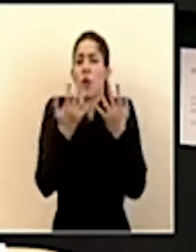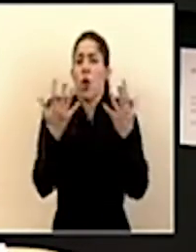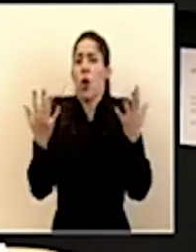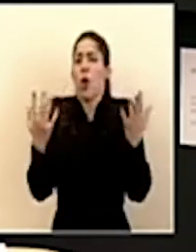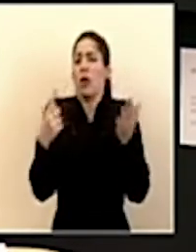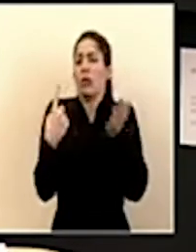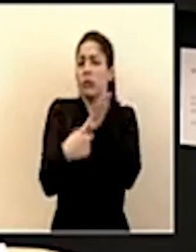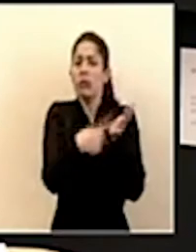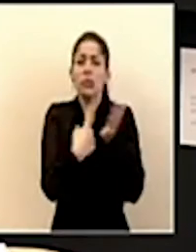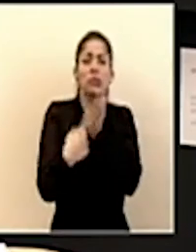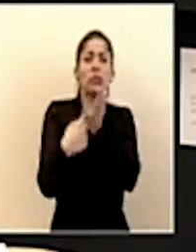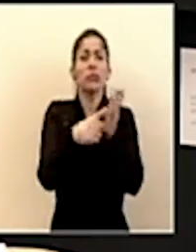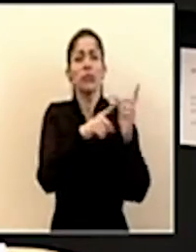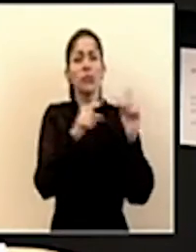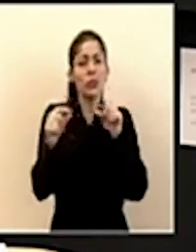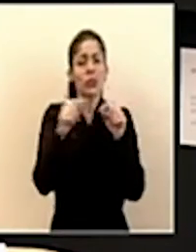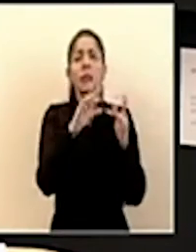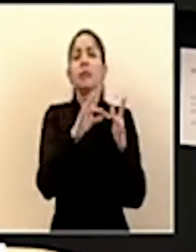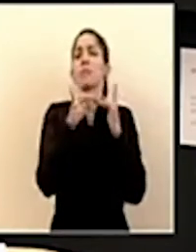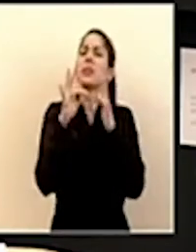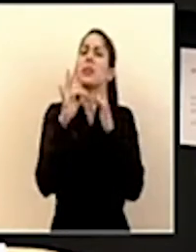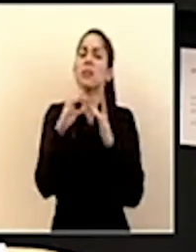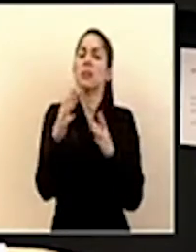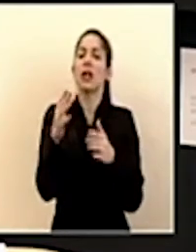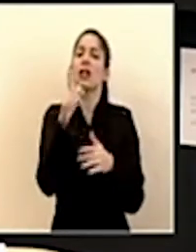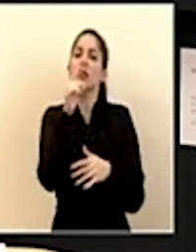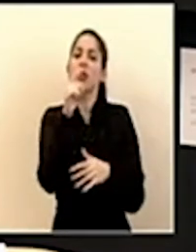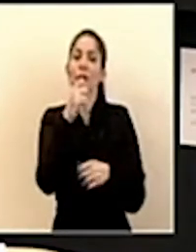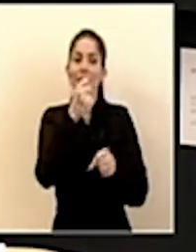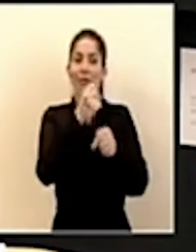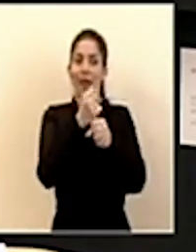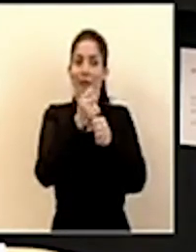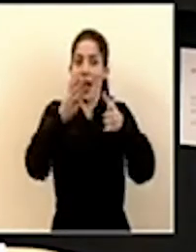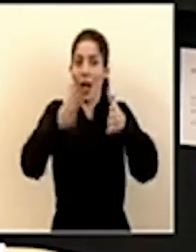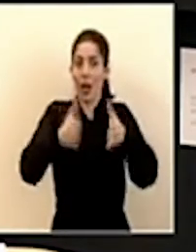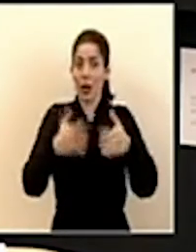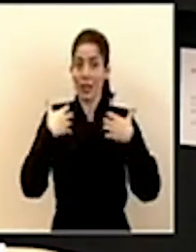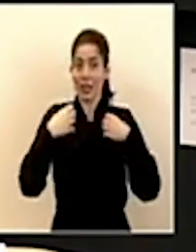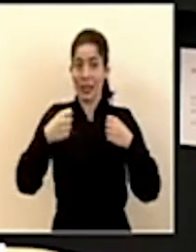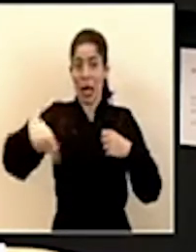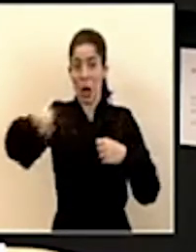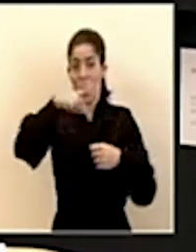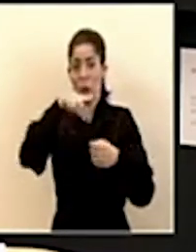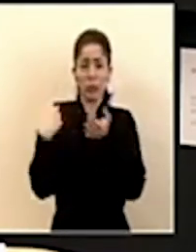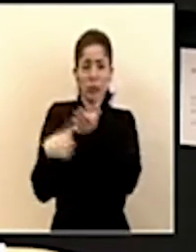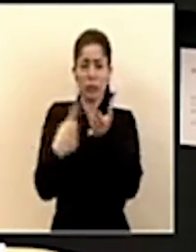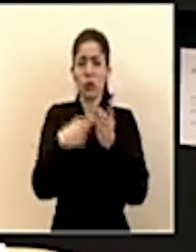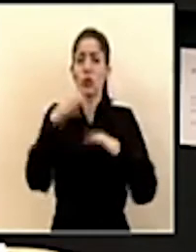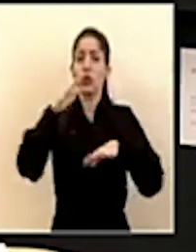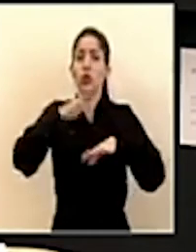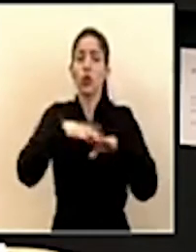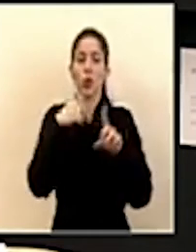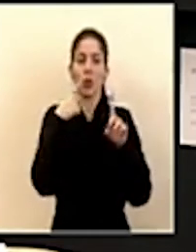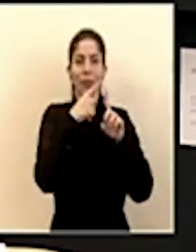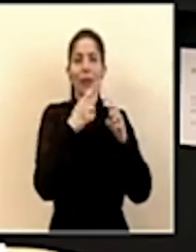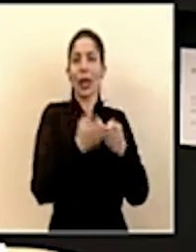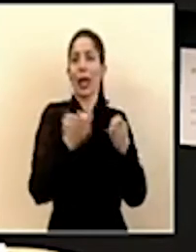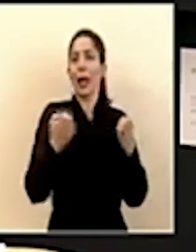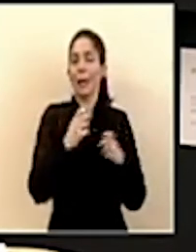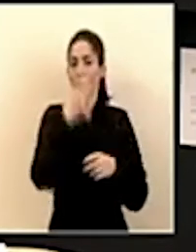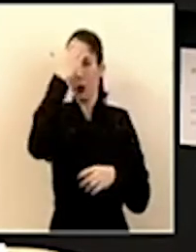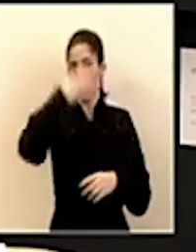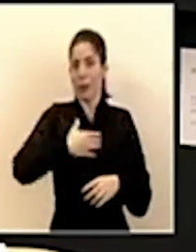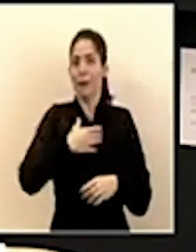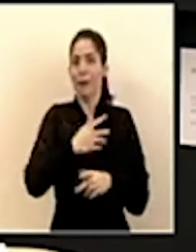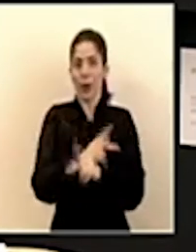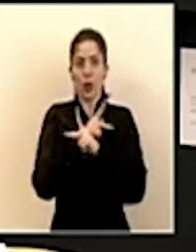discusiones que se han dado especialmente entre los trabajadores de la salud en cuanto al equipo de protección personal